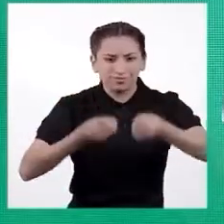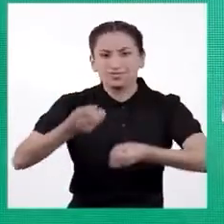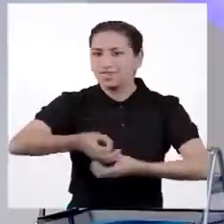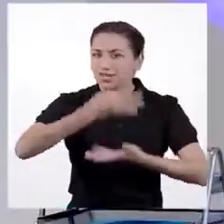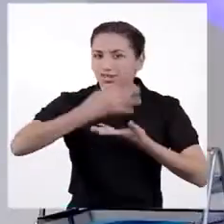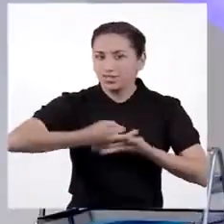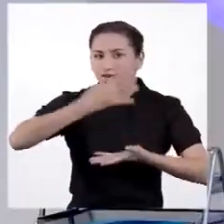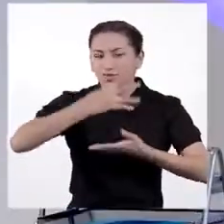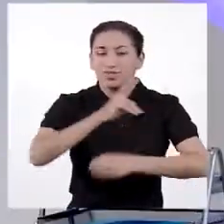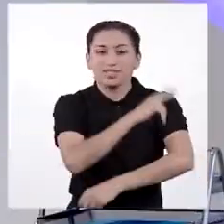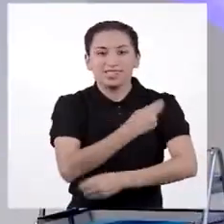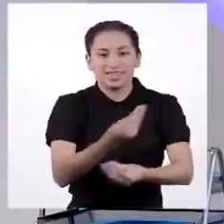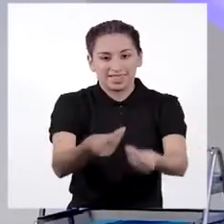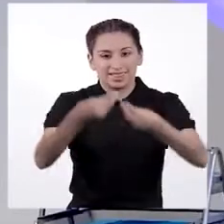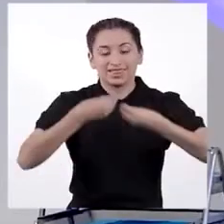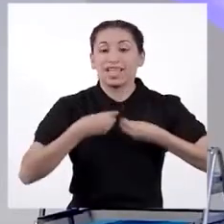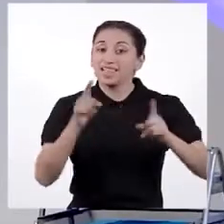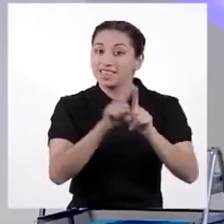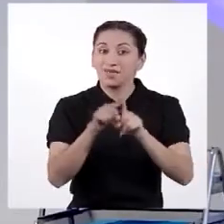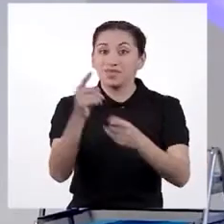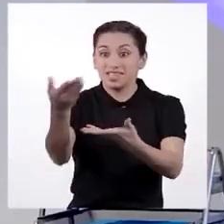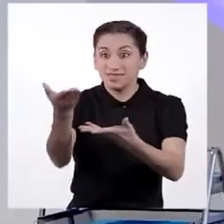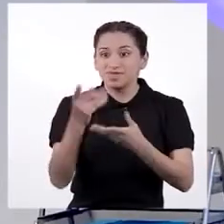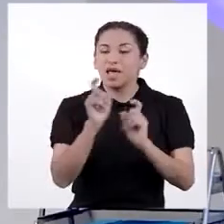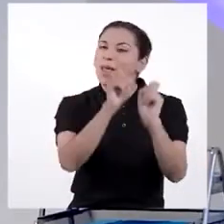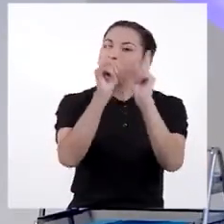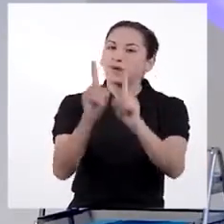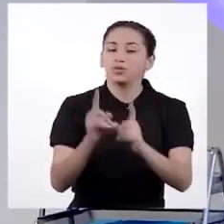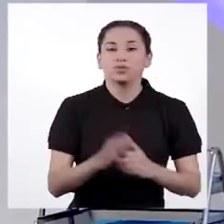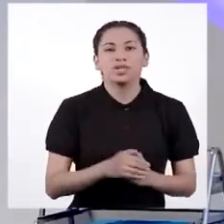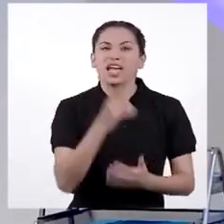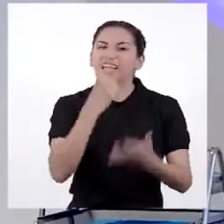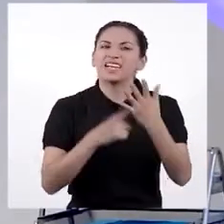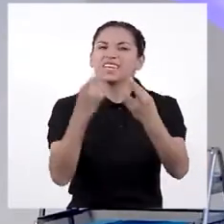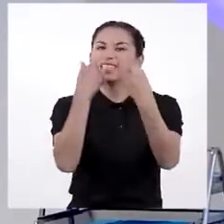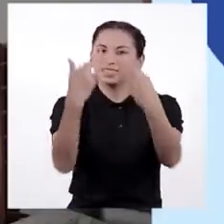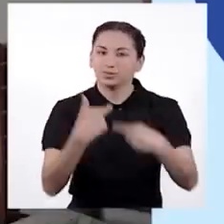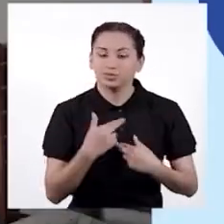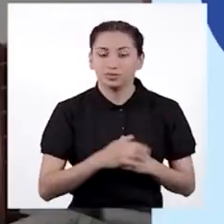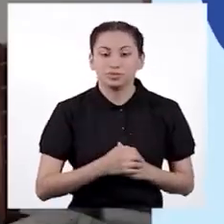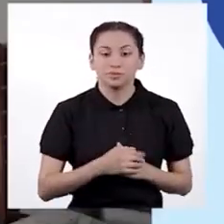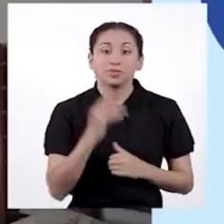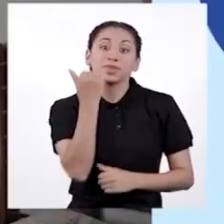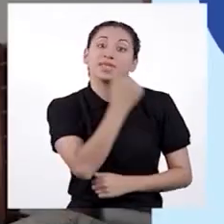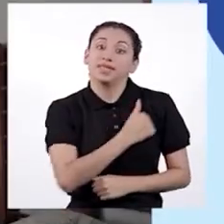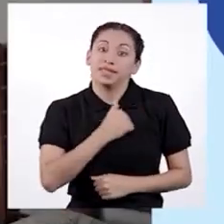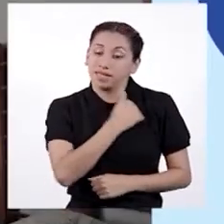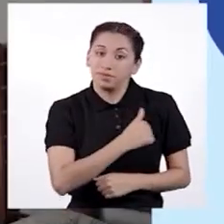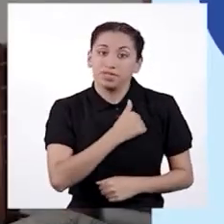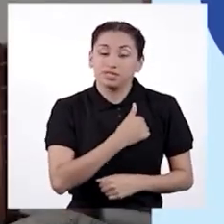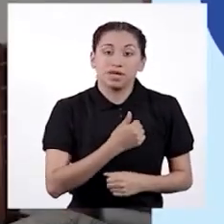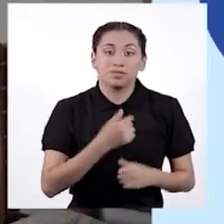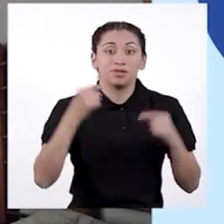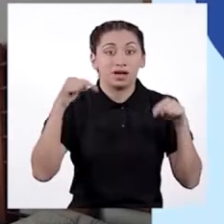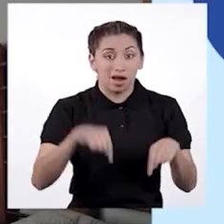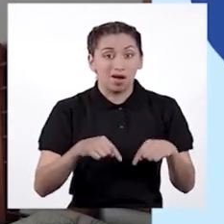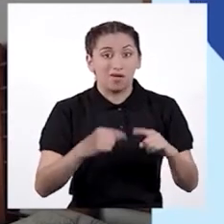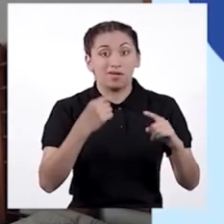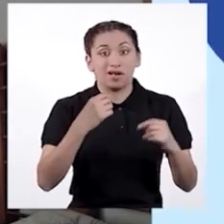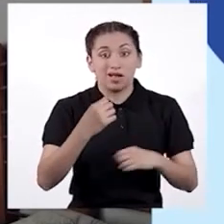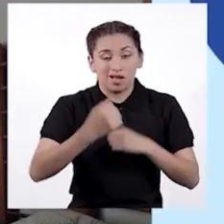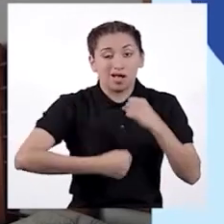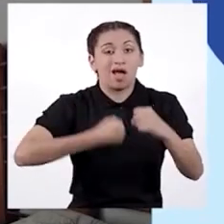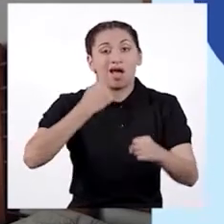proporcionan. A nuestra invitada también le hicimos esta pregunta. Veamos qué nos respondió. Lamentablemente, en pleno siglo